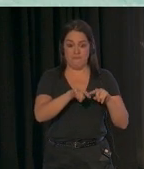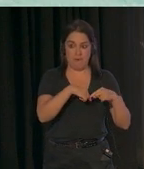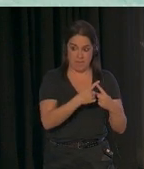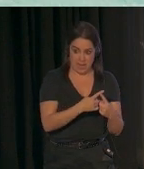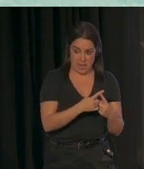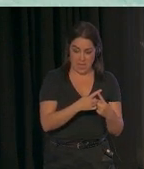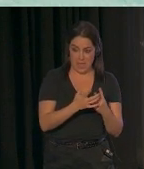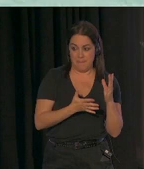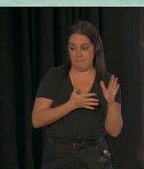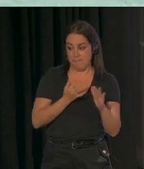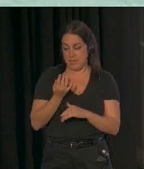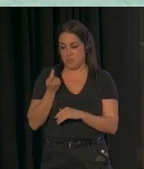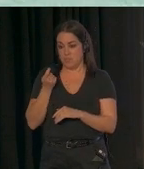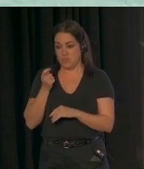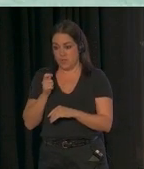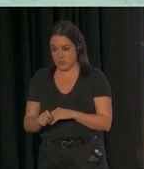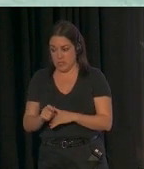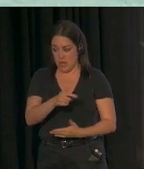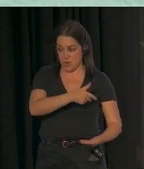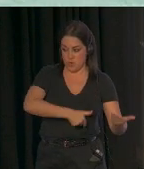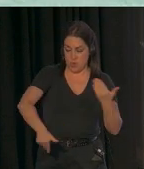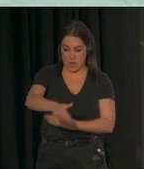como los profesionales en colaboración.